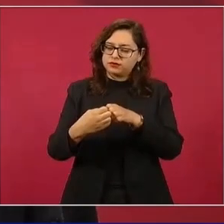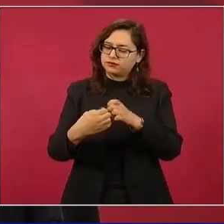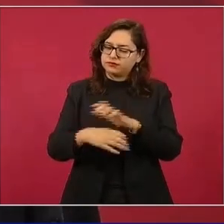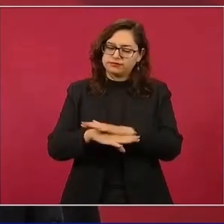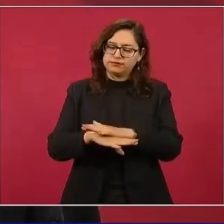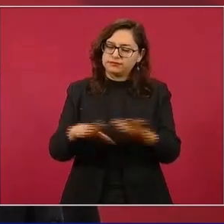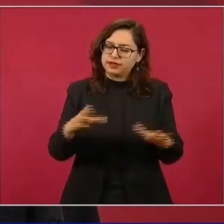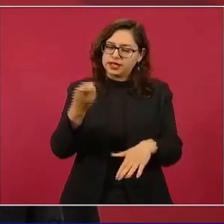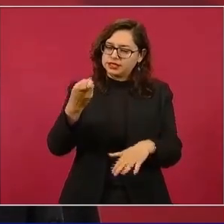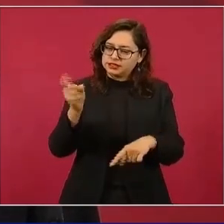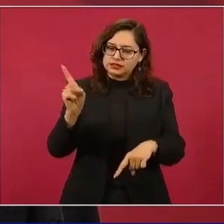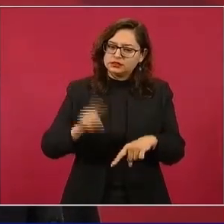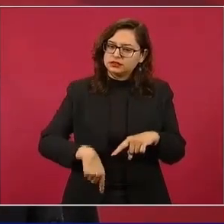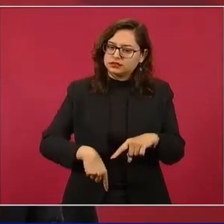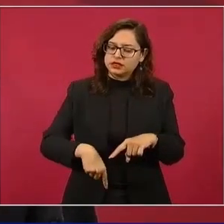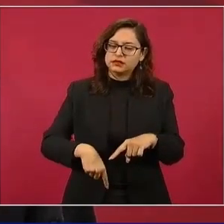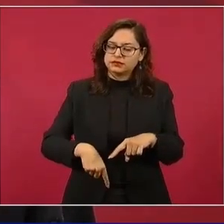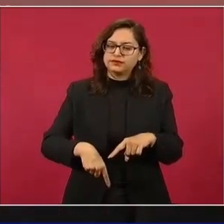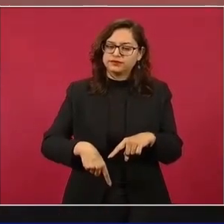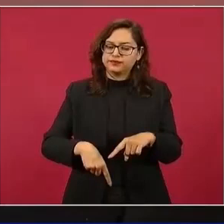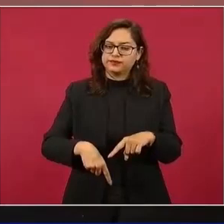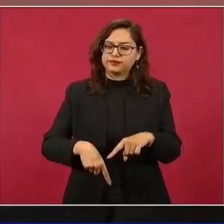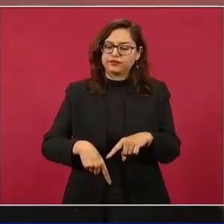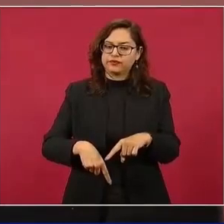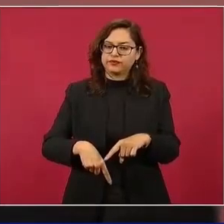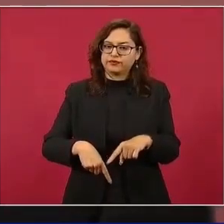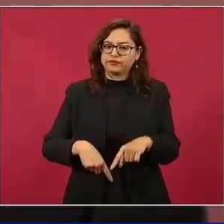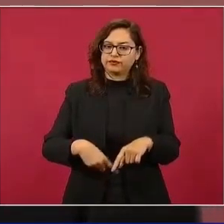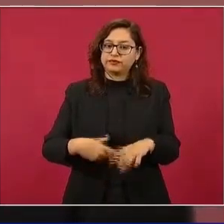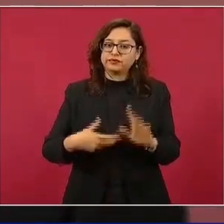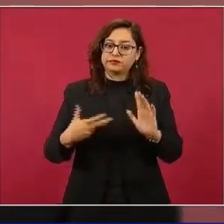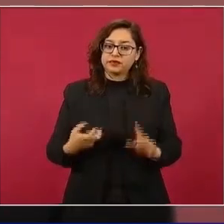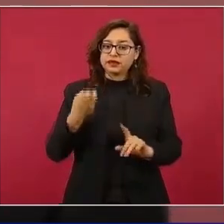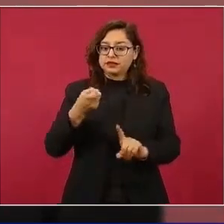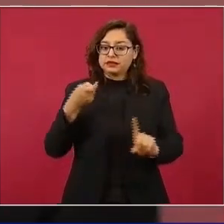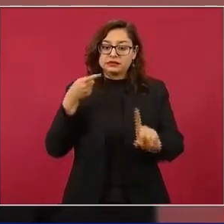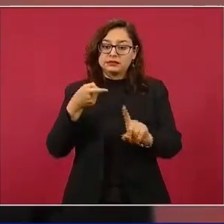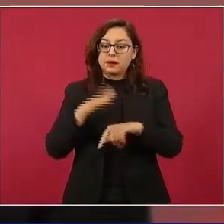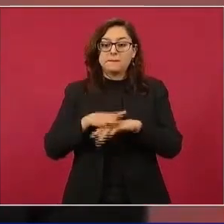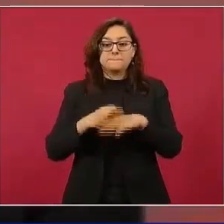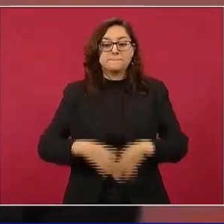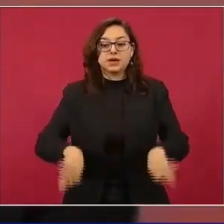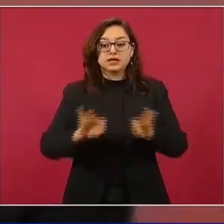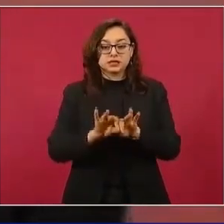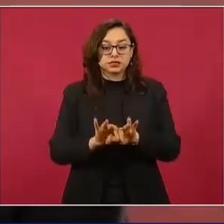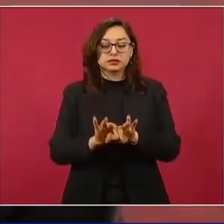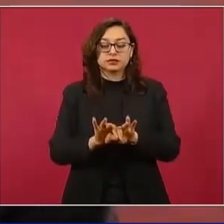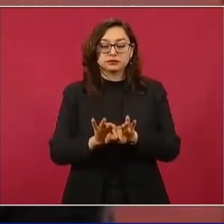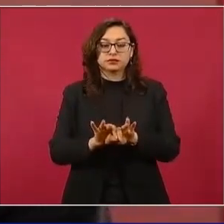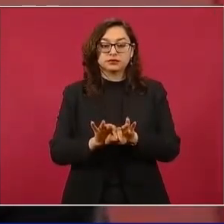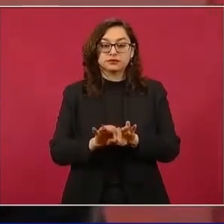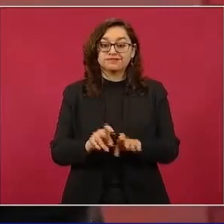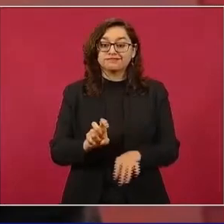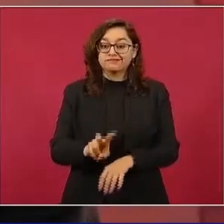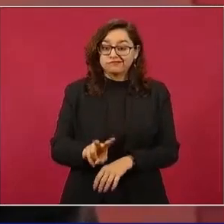es lo importante. Y mucha,